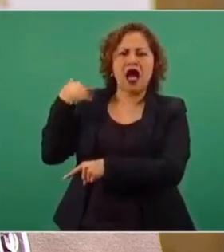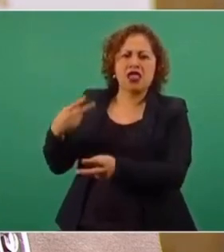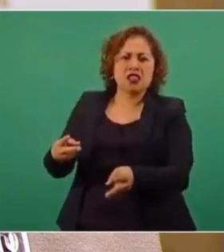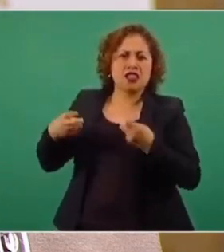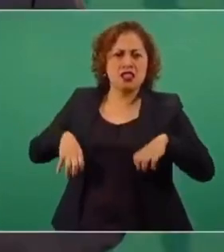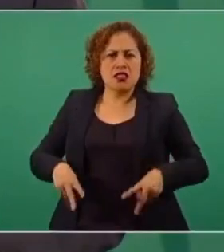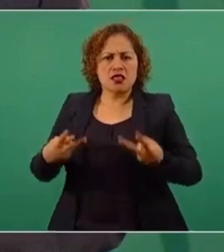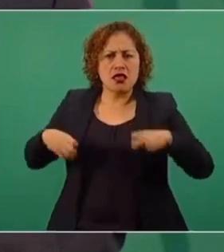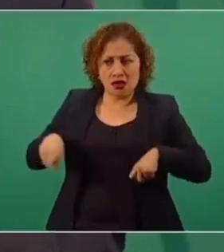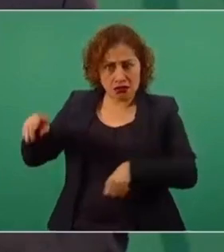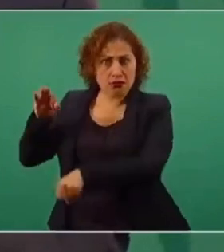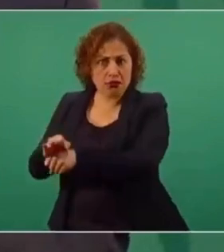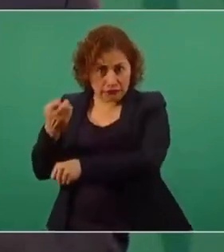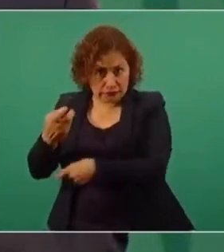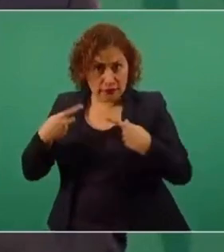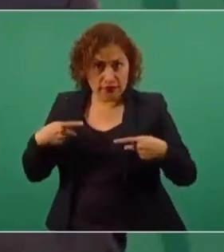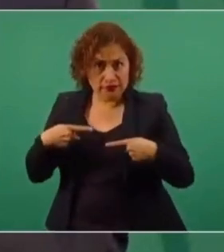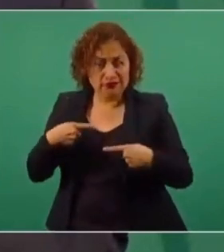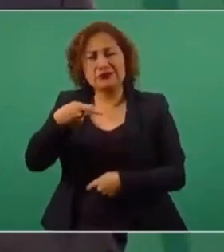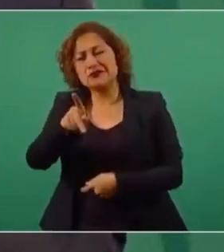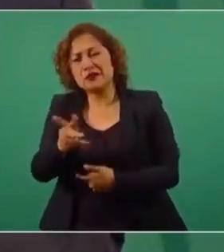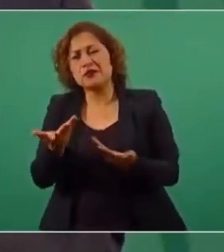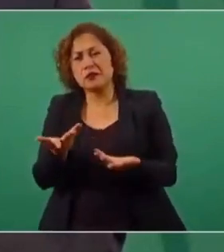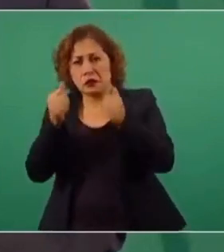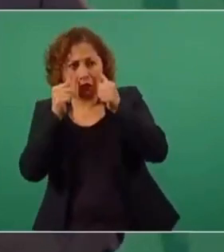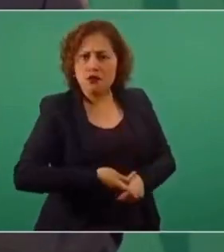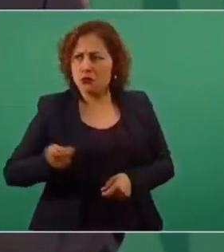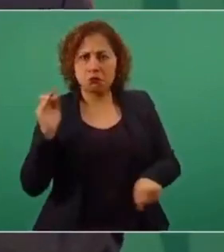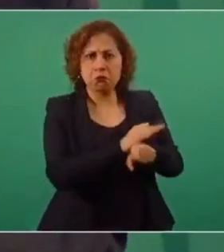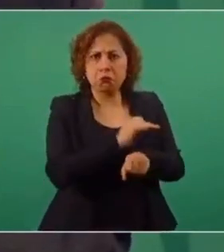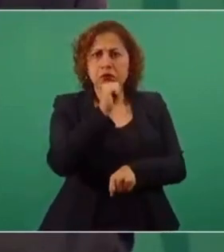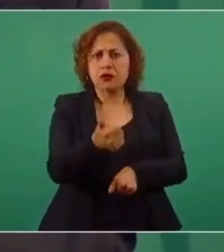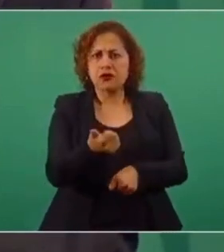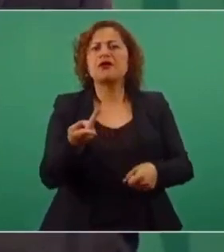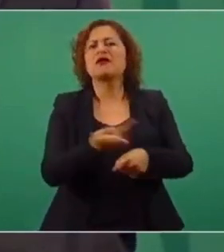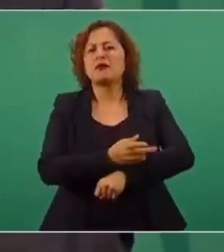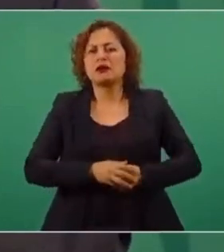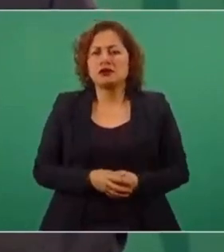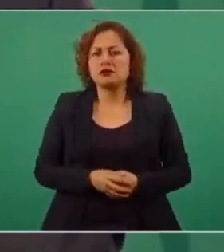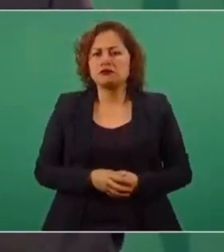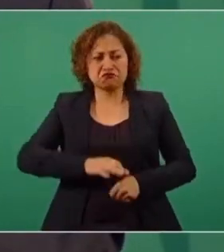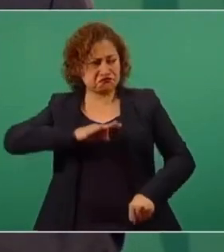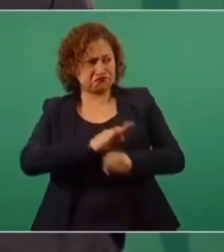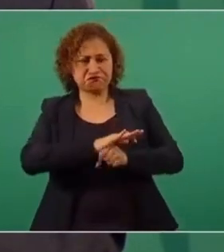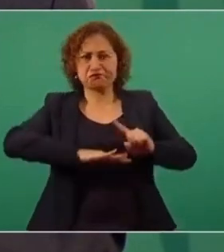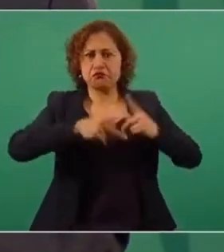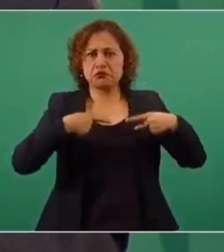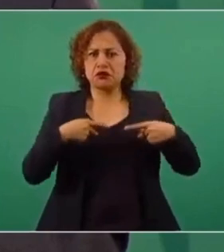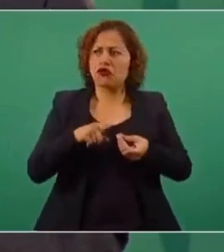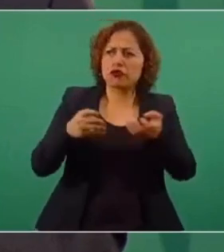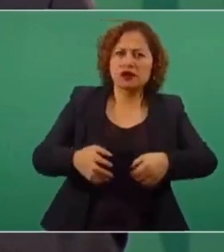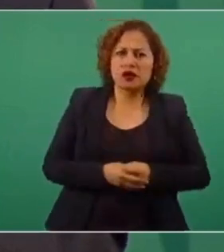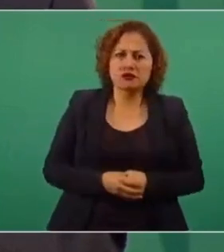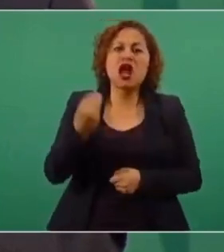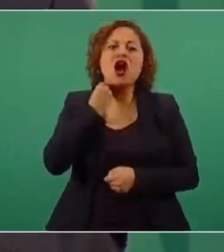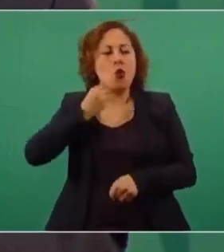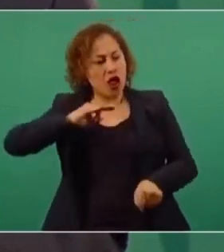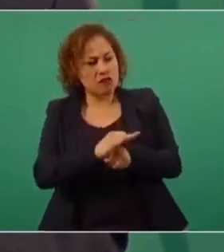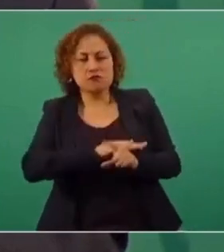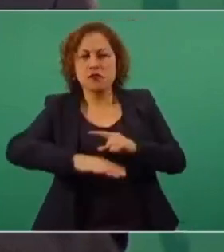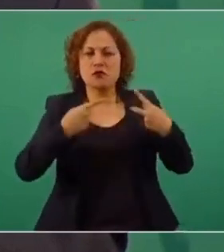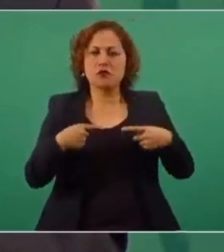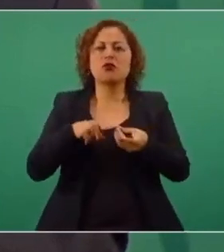y no protegen ni defienden a la gente humilde. ¿Dónde están los defensores del pueblo, los abogados defensores del pueblo?